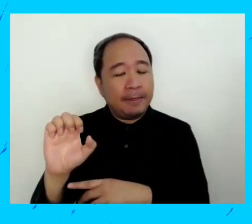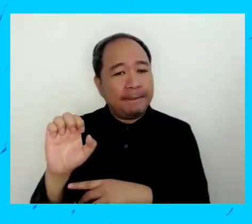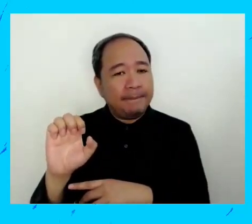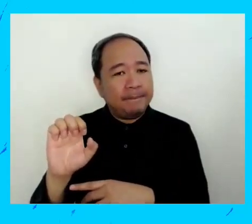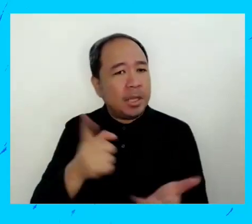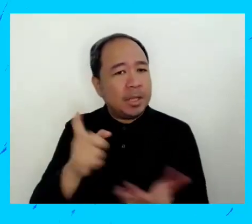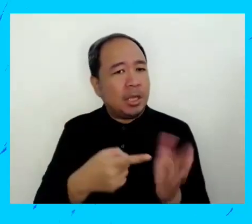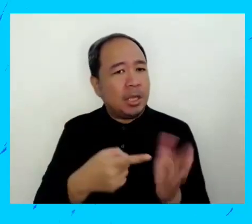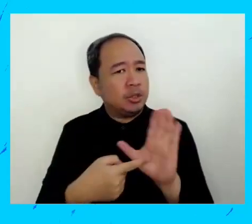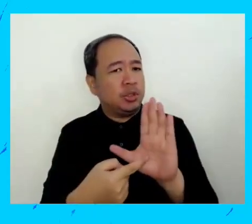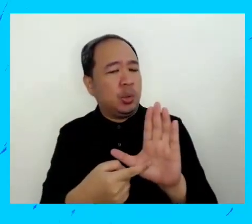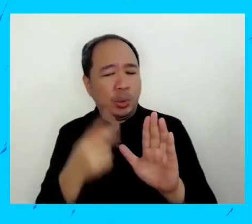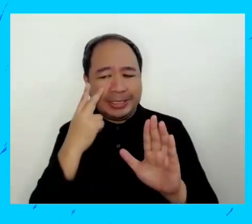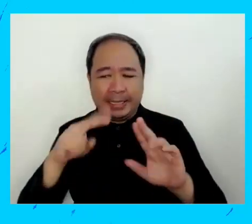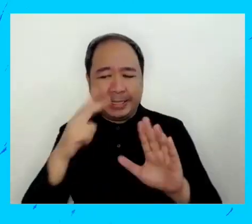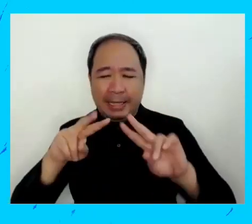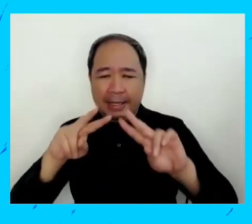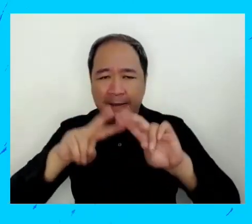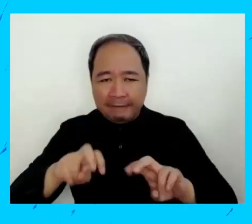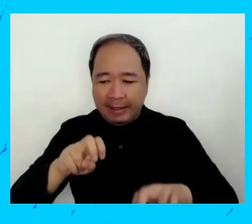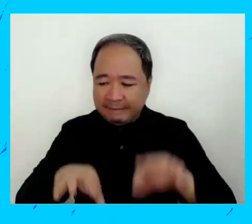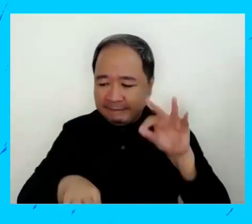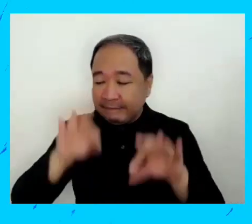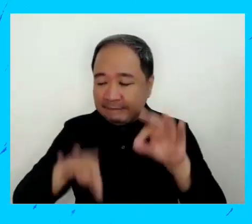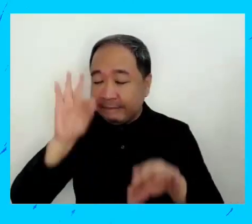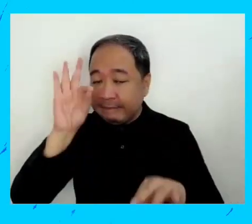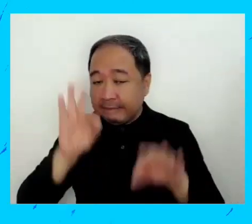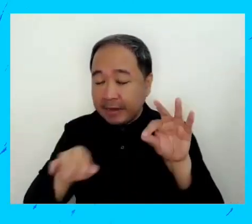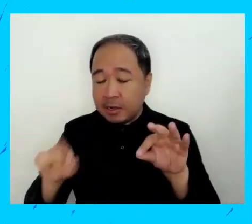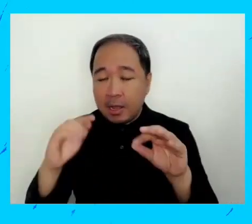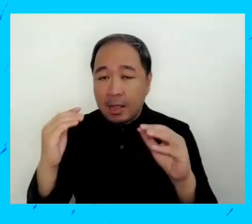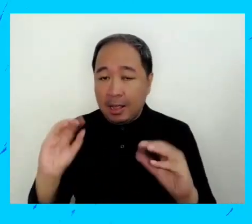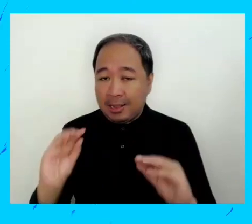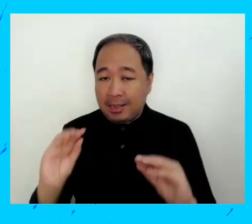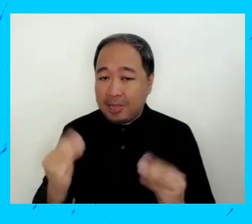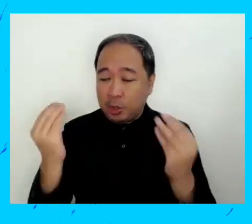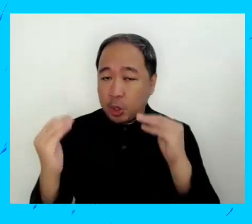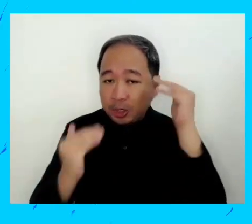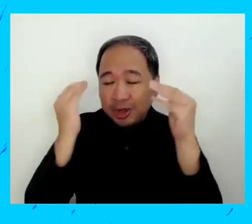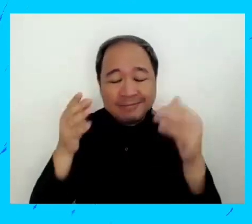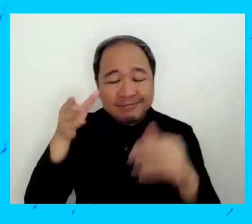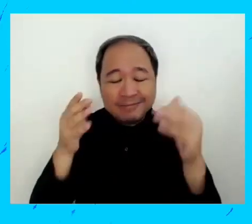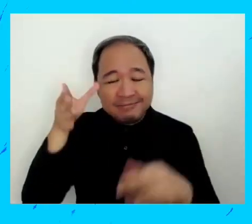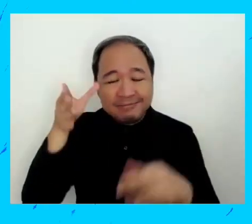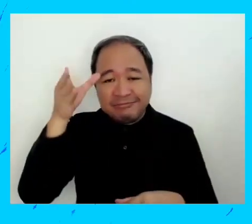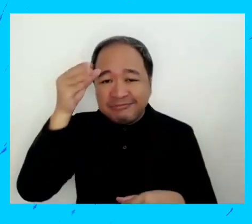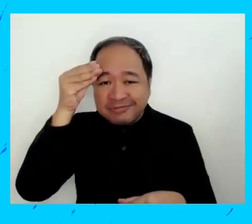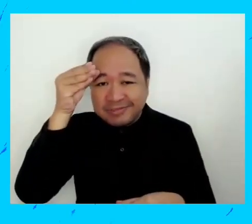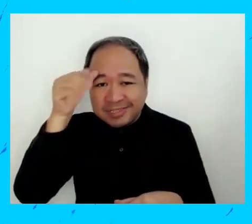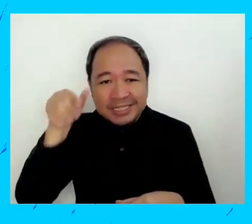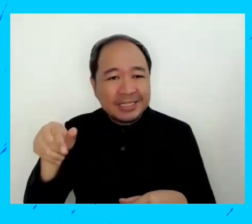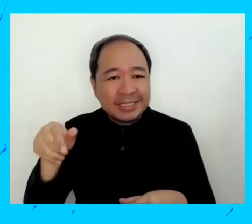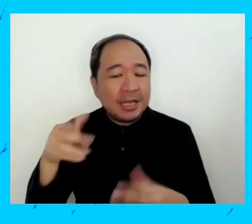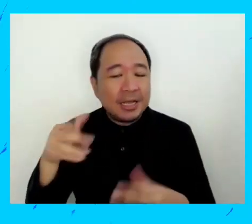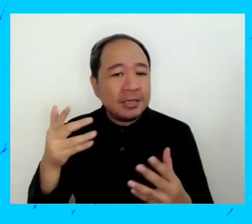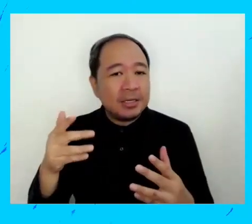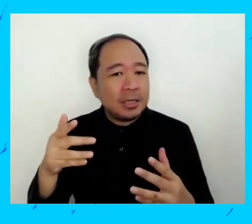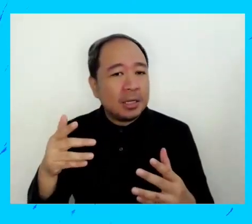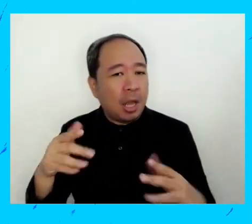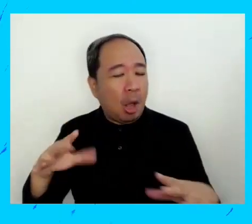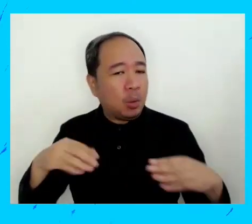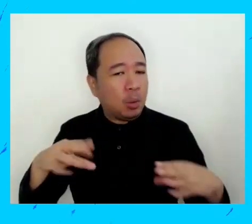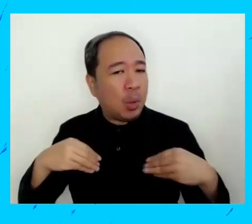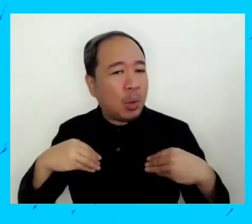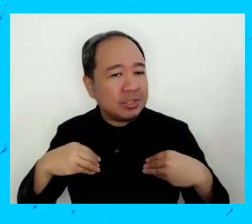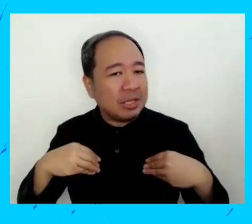y específicamente también demuestra que los adolescentes en detención no tienen